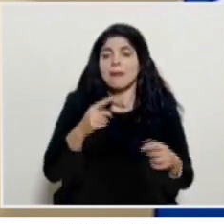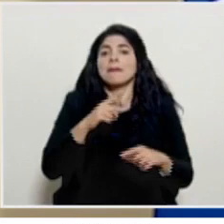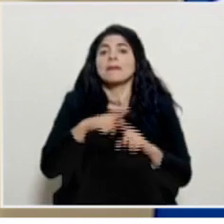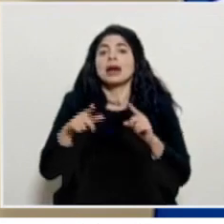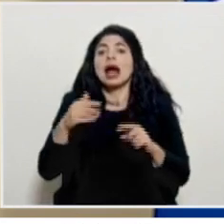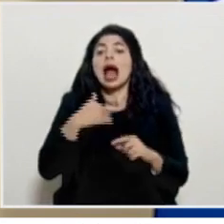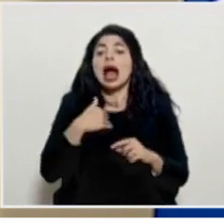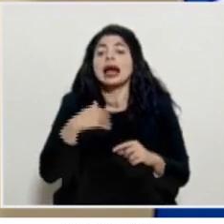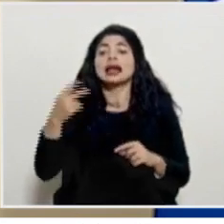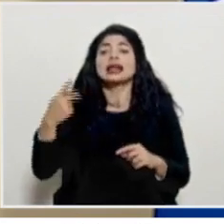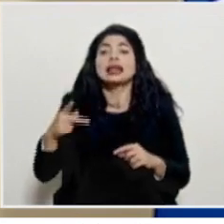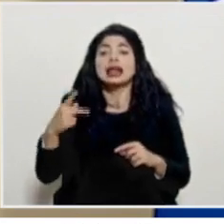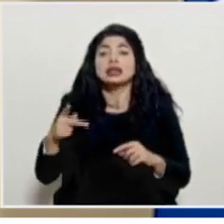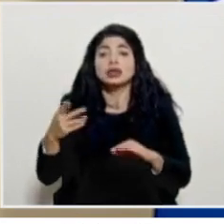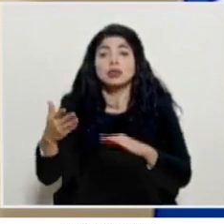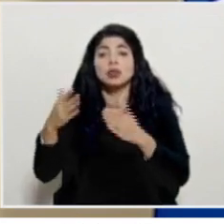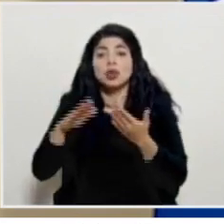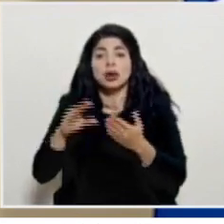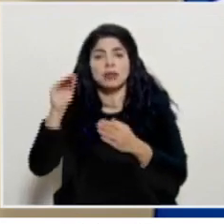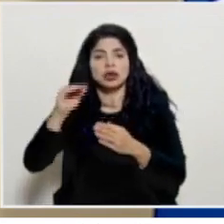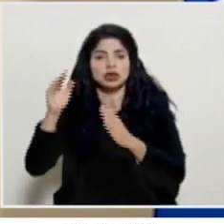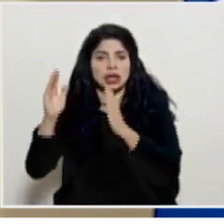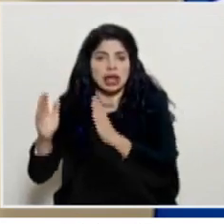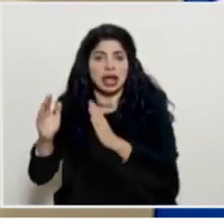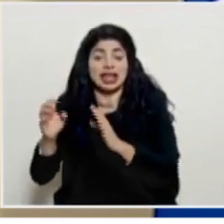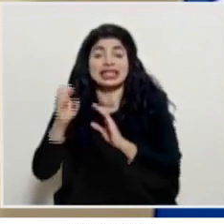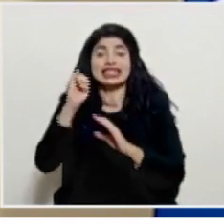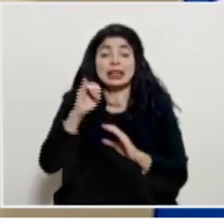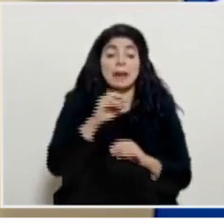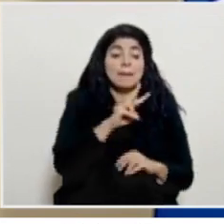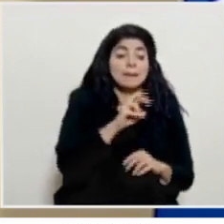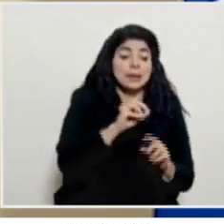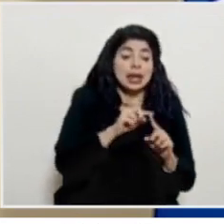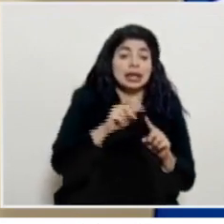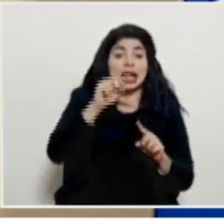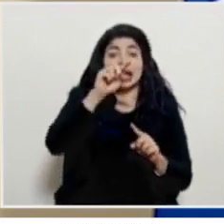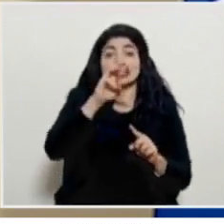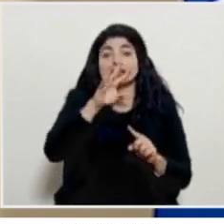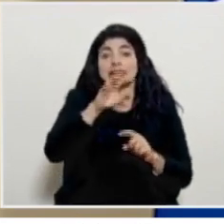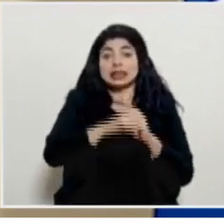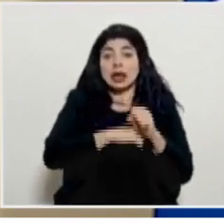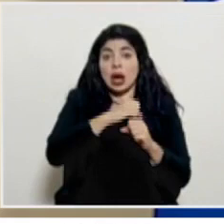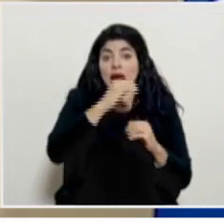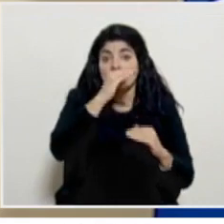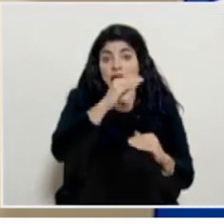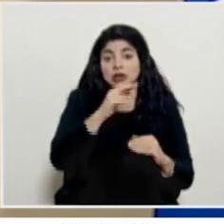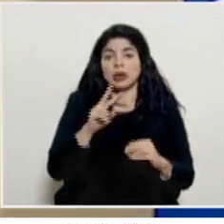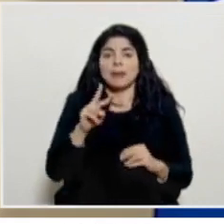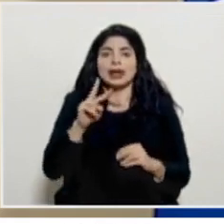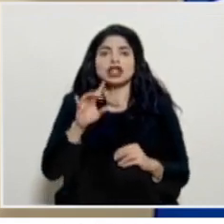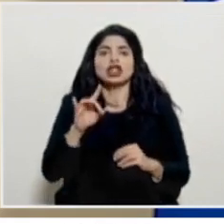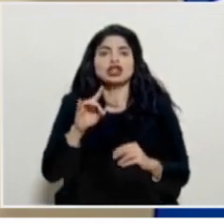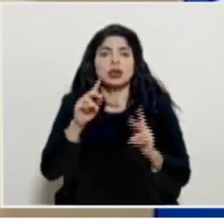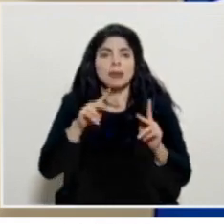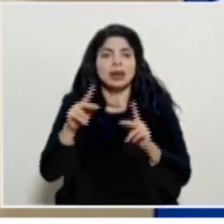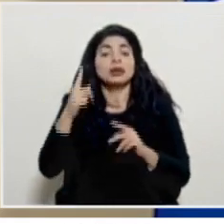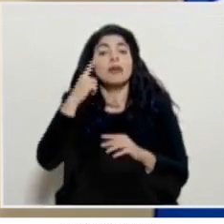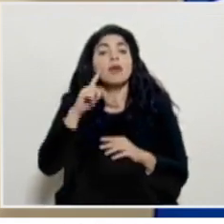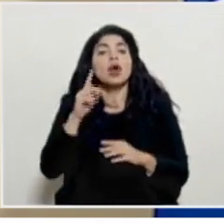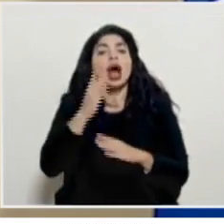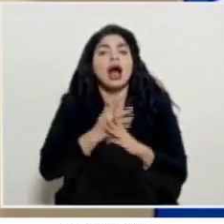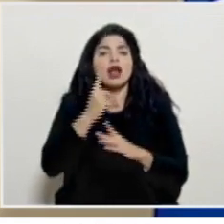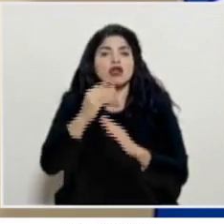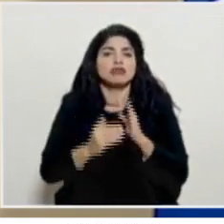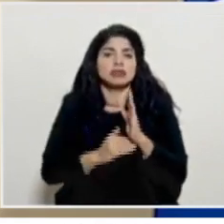riesgo de fallecer y si lo llevamos a la población de 20 a 65 años es de 28 por millón de habitantes el